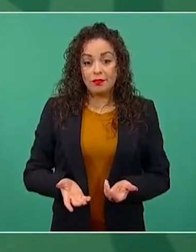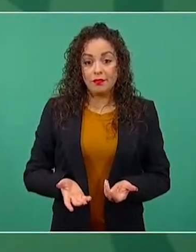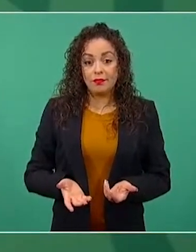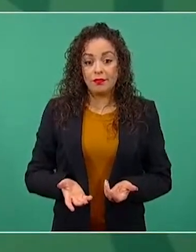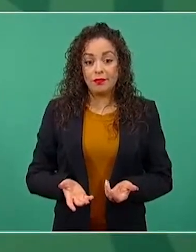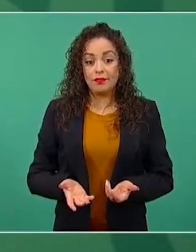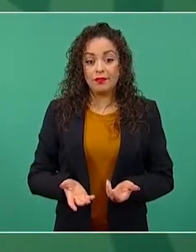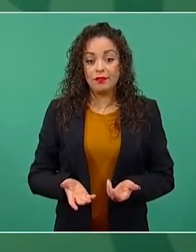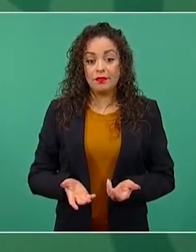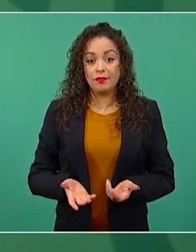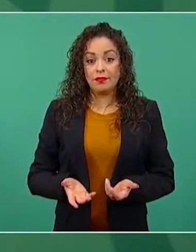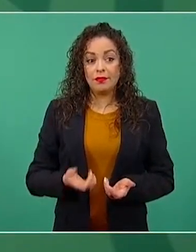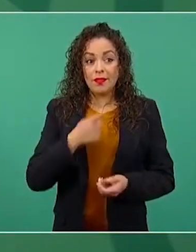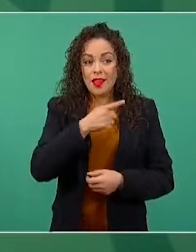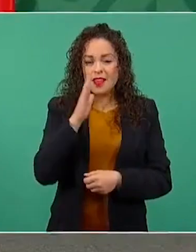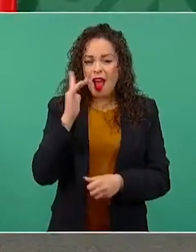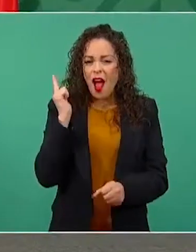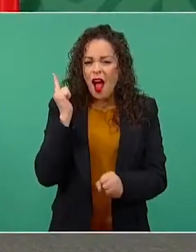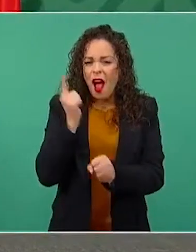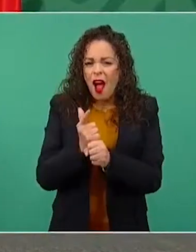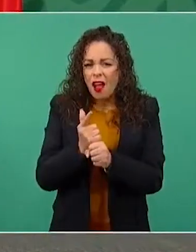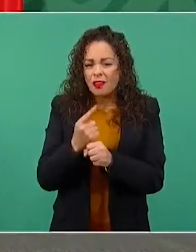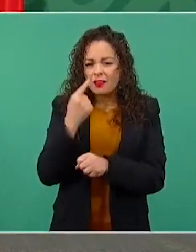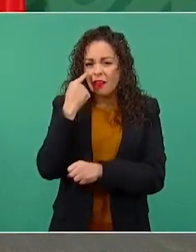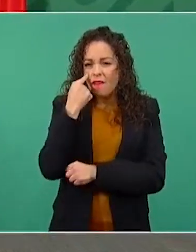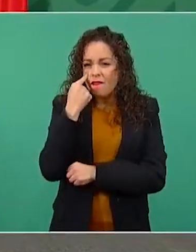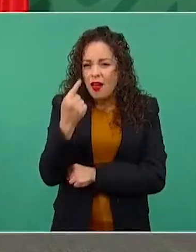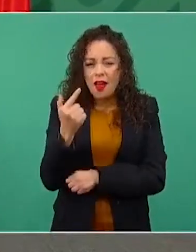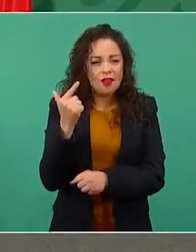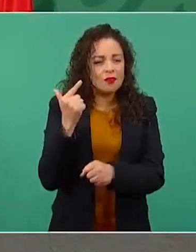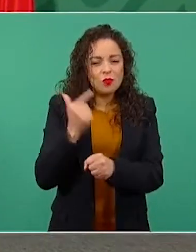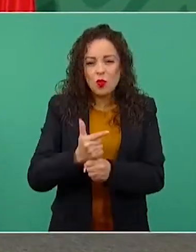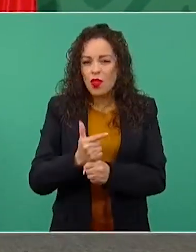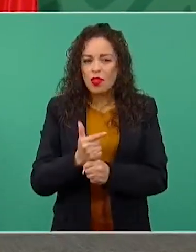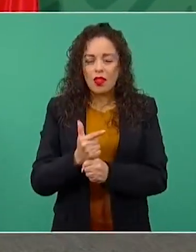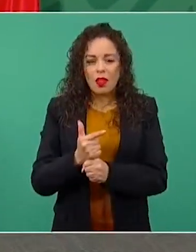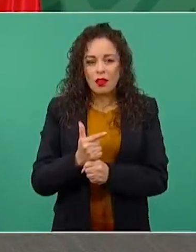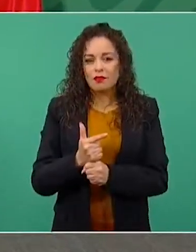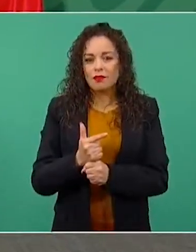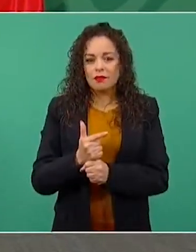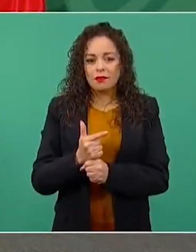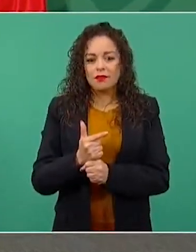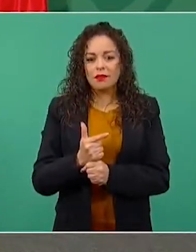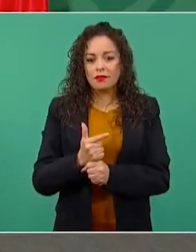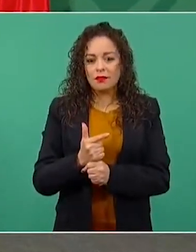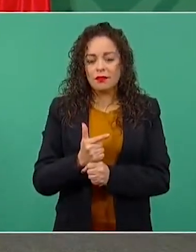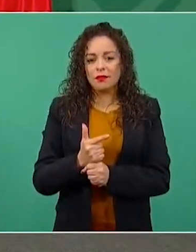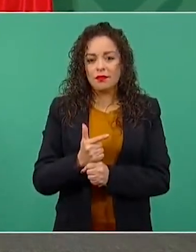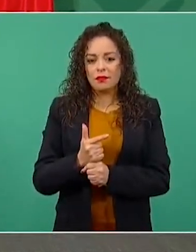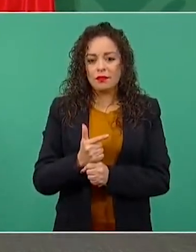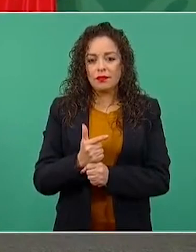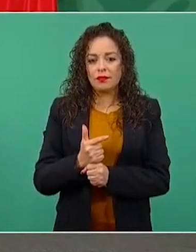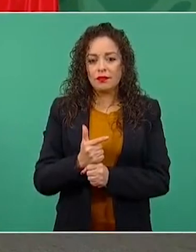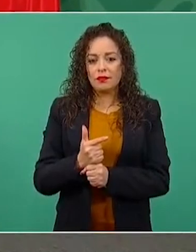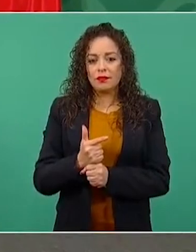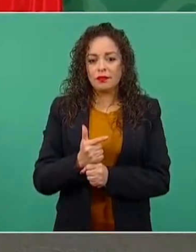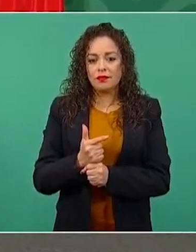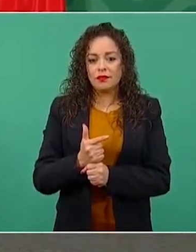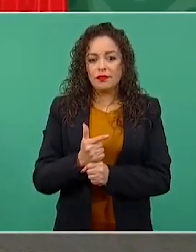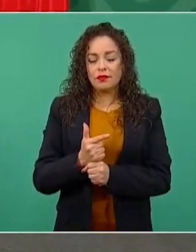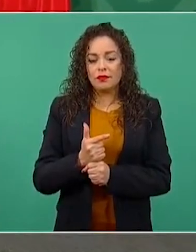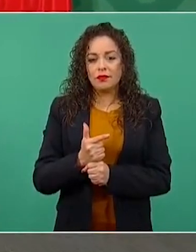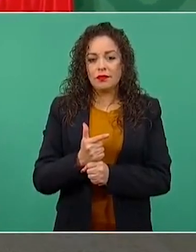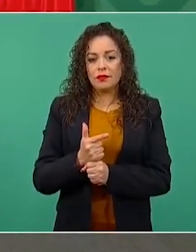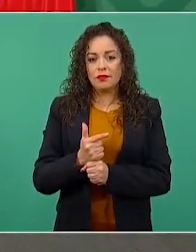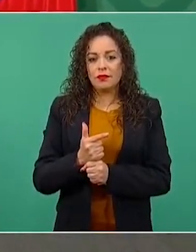se dan cuenta, porque además